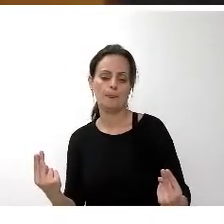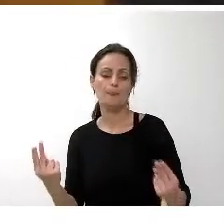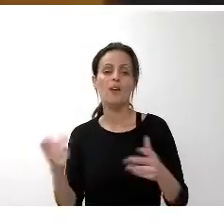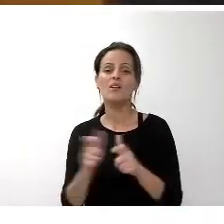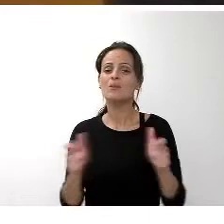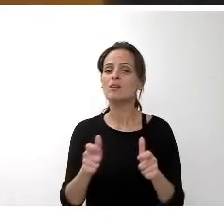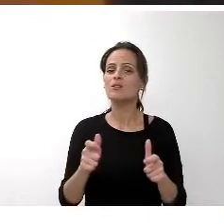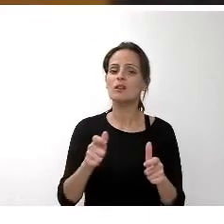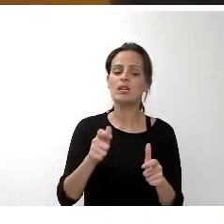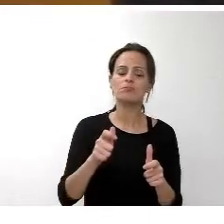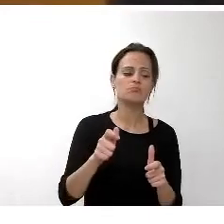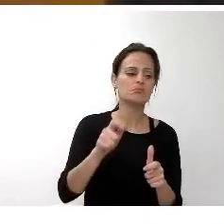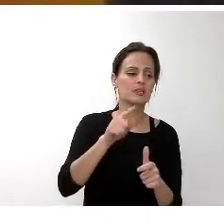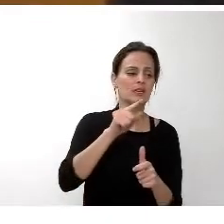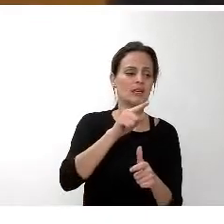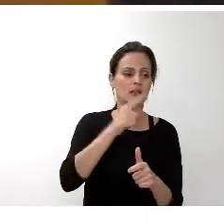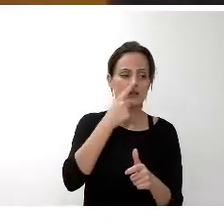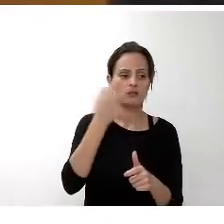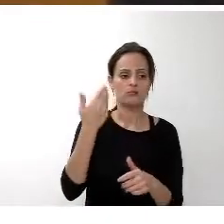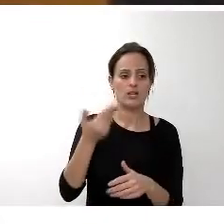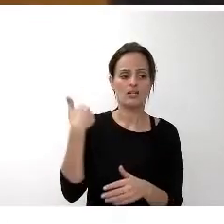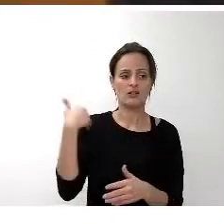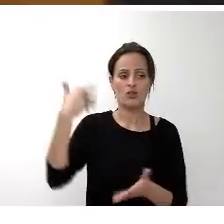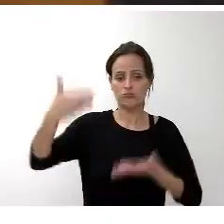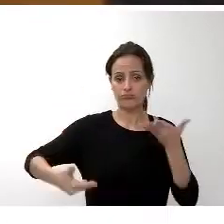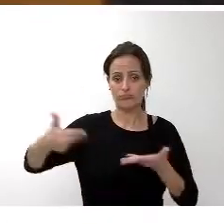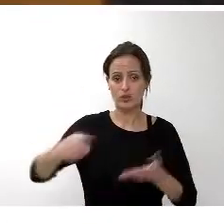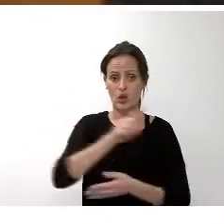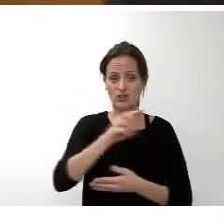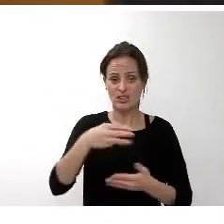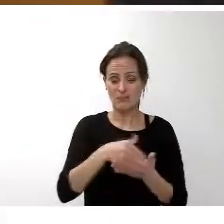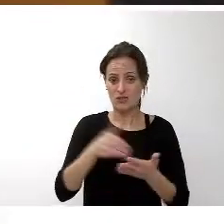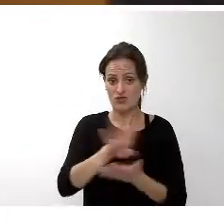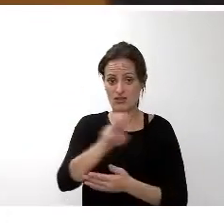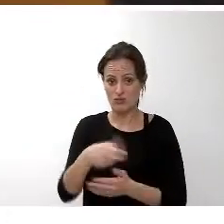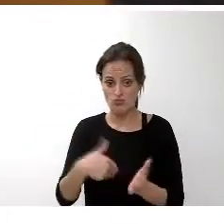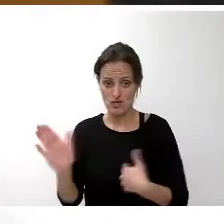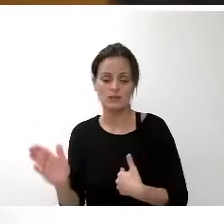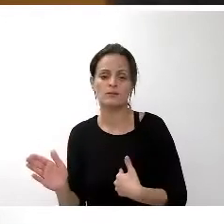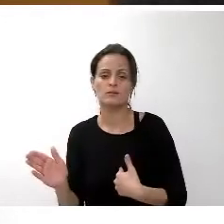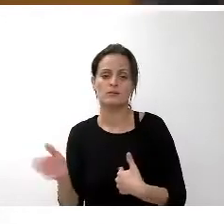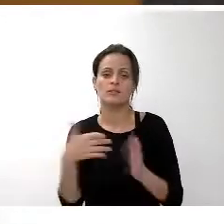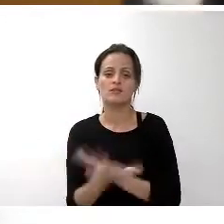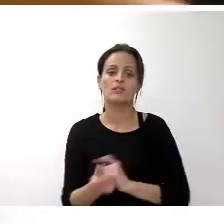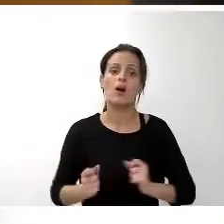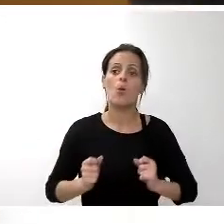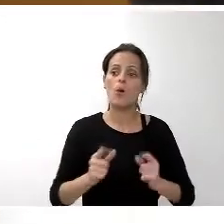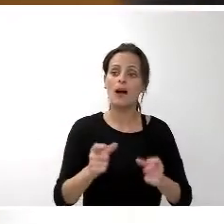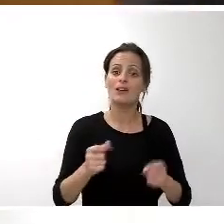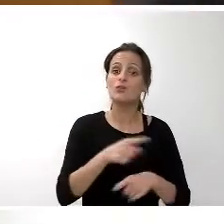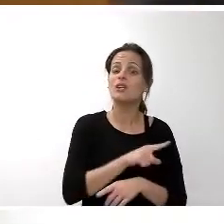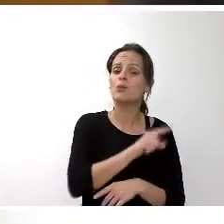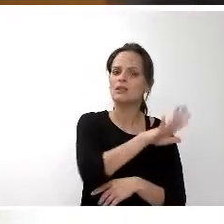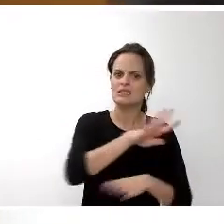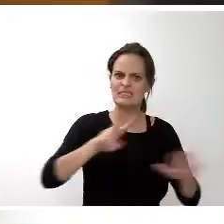año anterior, que es lo que supone un gasto de 147 millones que, analizado a nivel